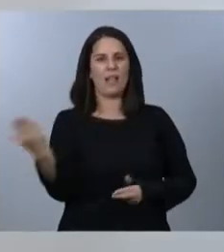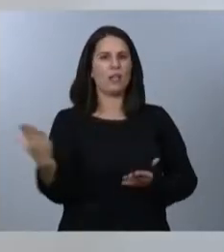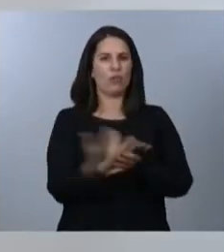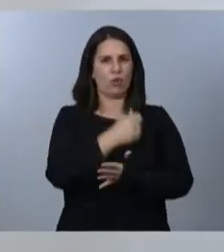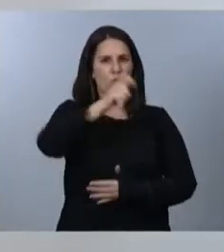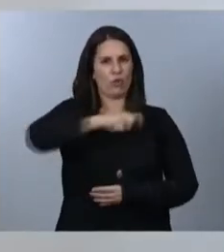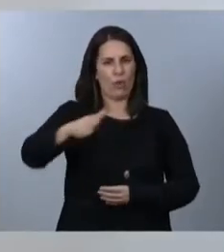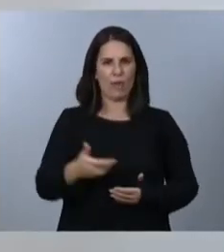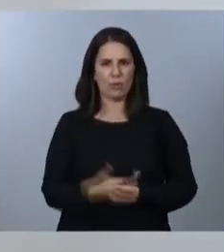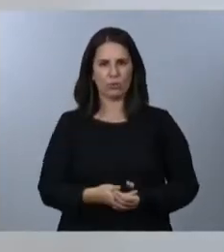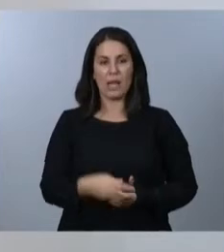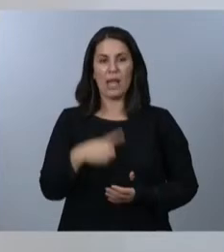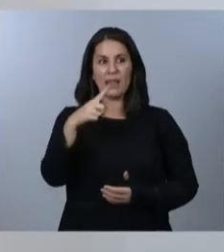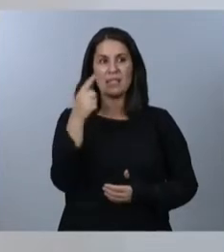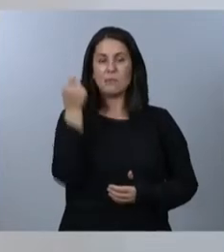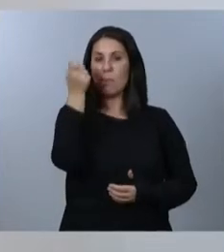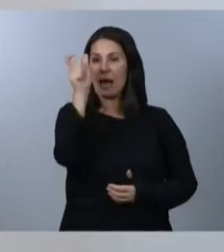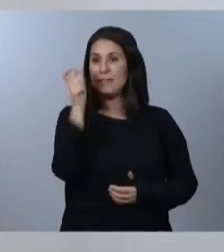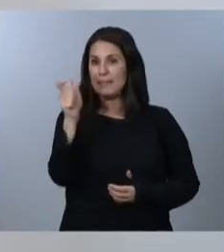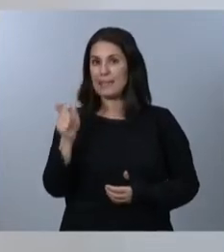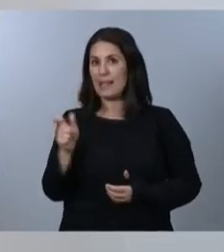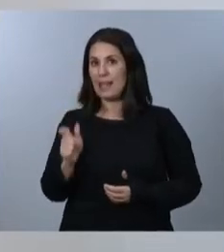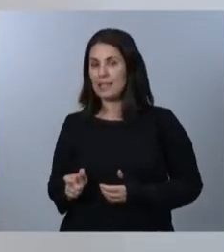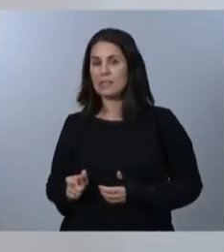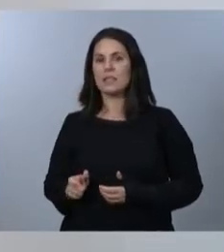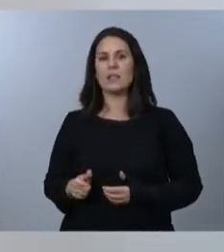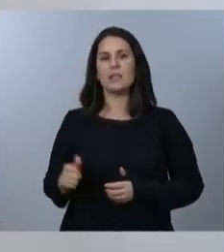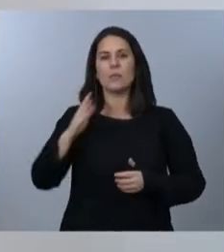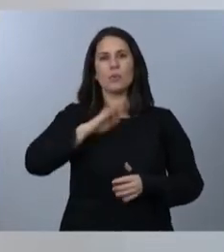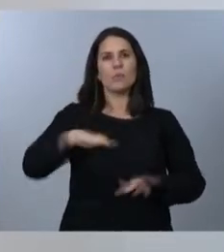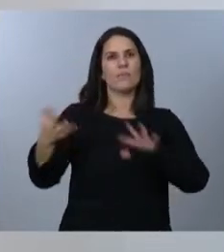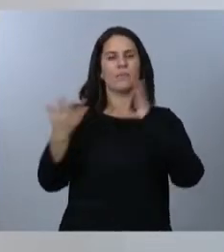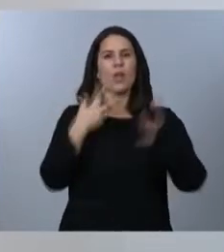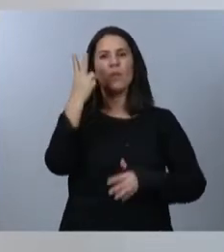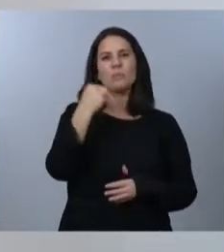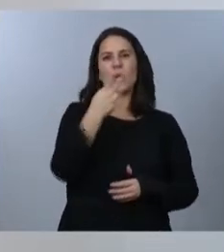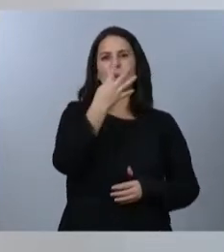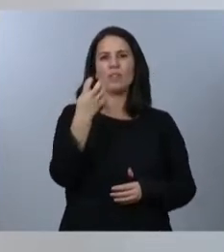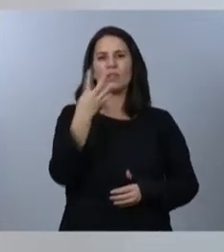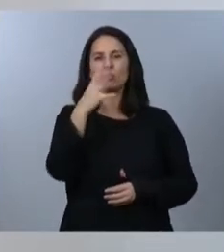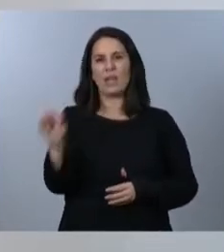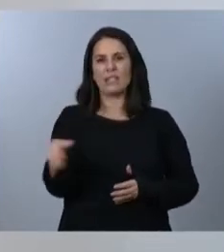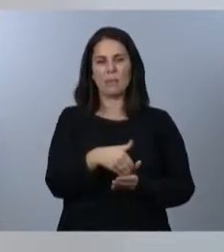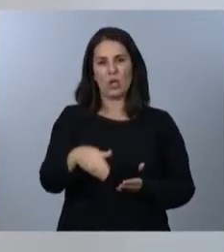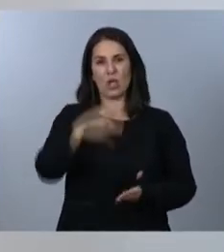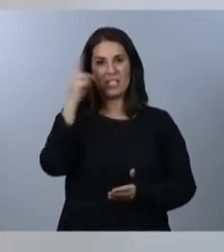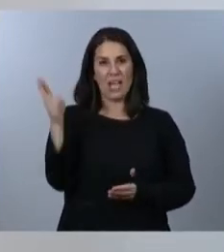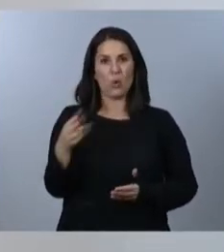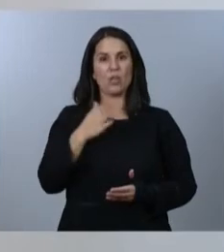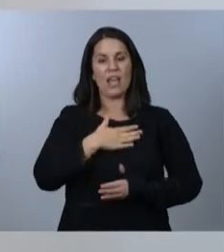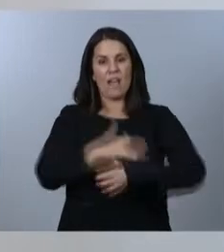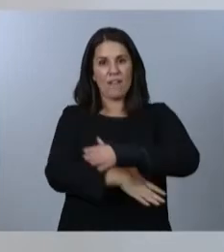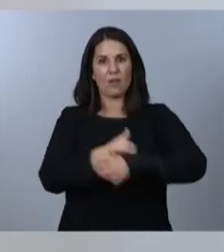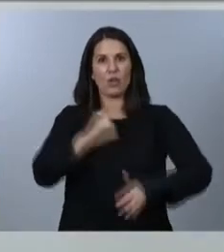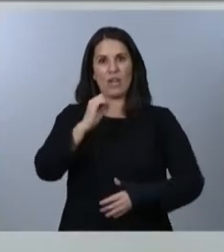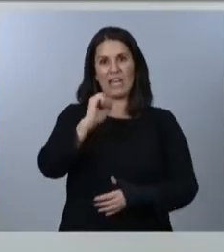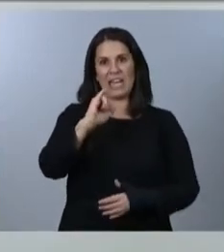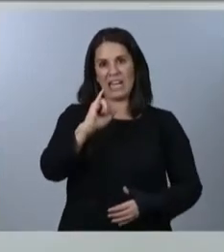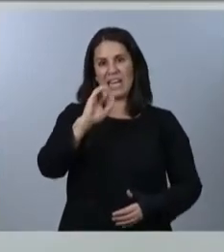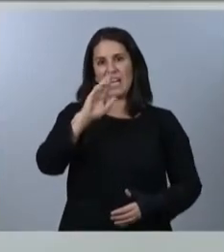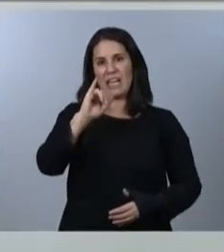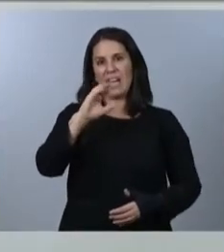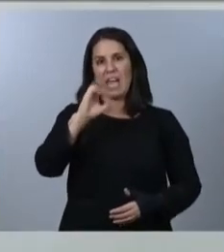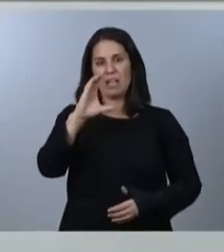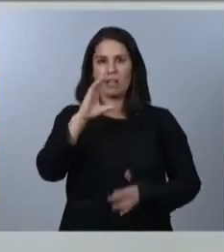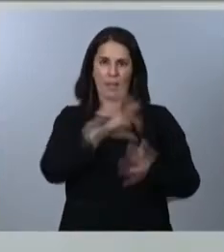partidas, se van a destinar en torno a 2.440 millones de euros del fondo React European Union a la compra de